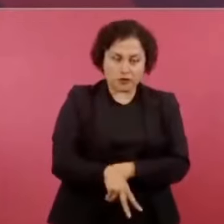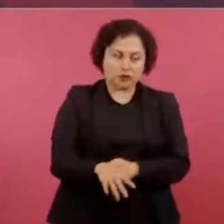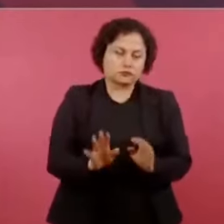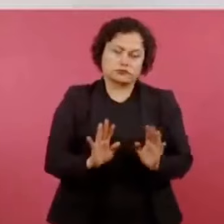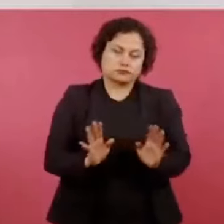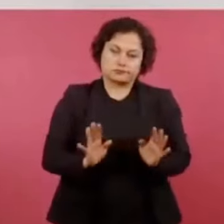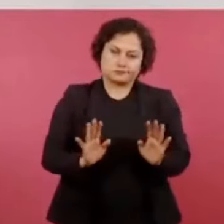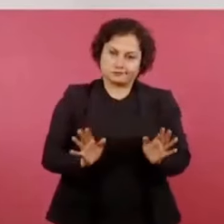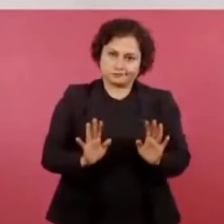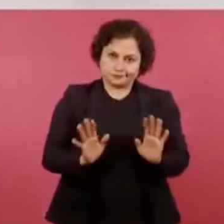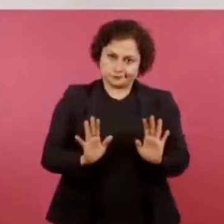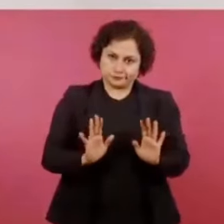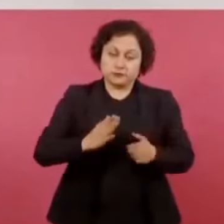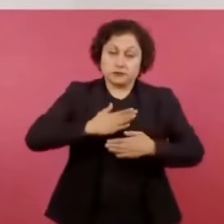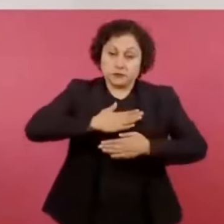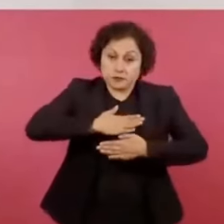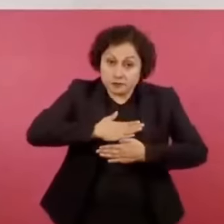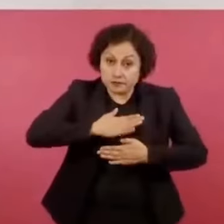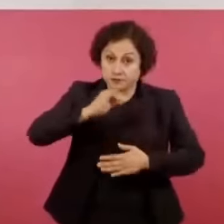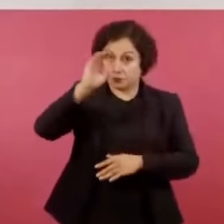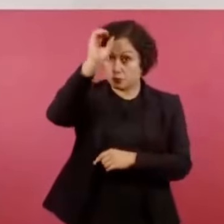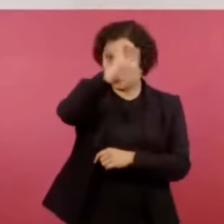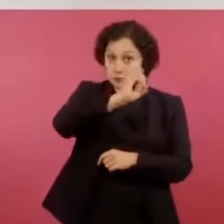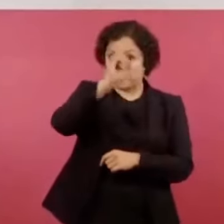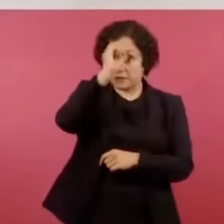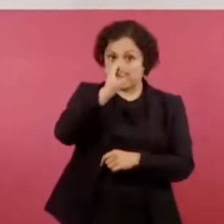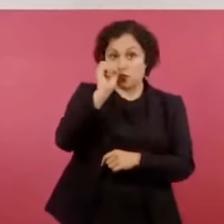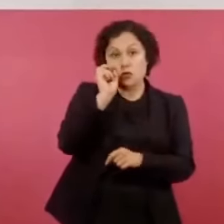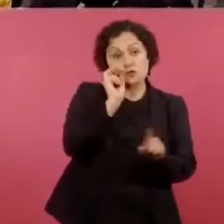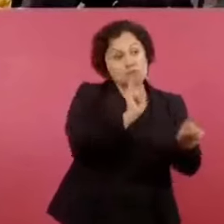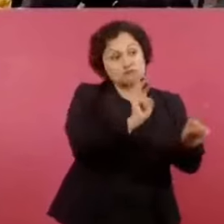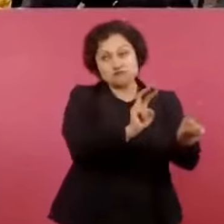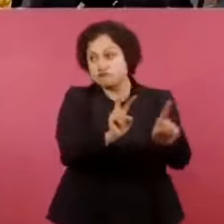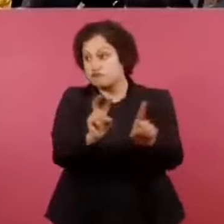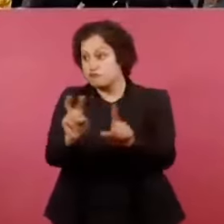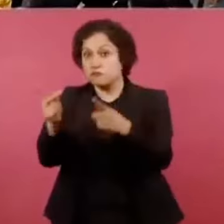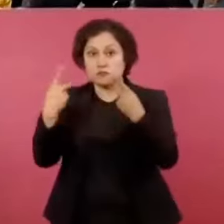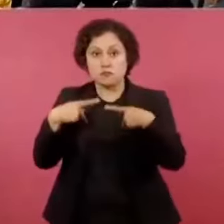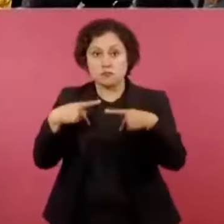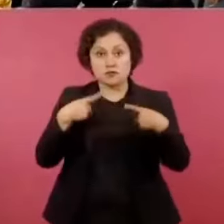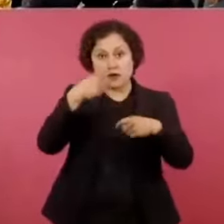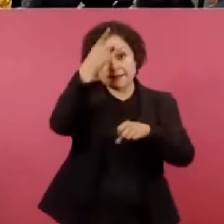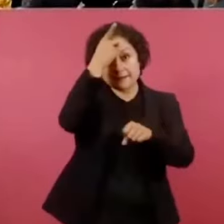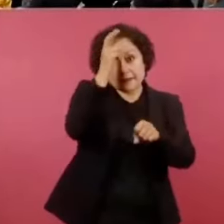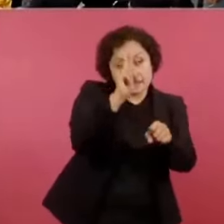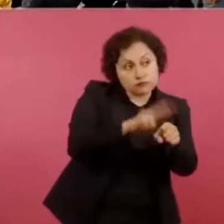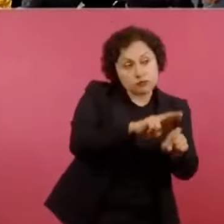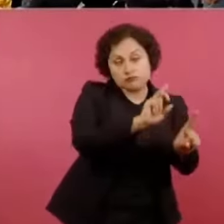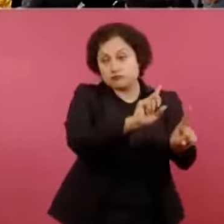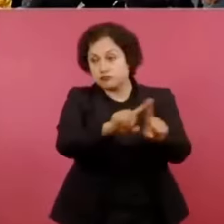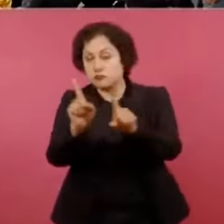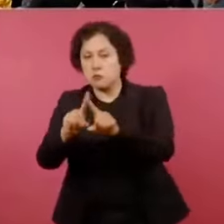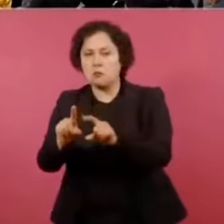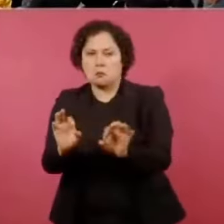pero mi opinión es que son muy buenos tanto los almirantes